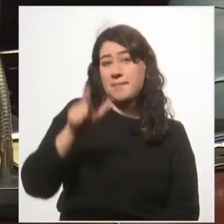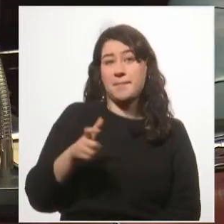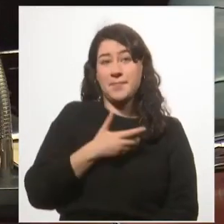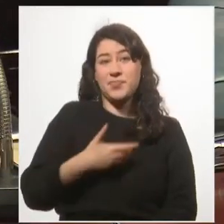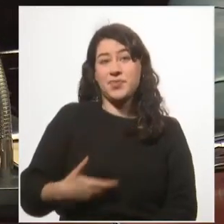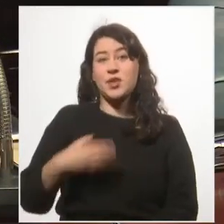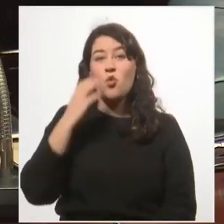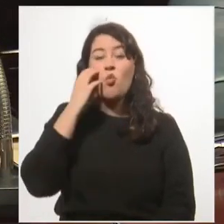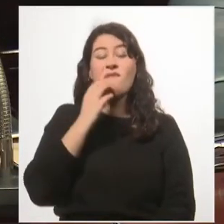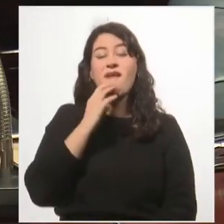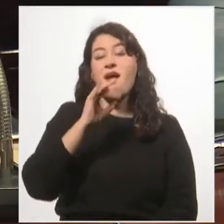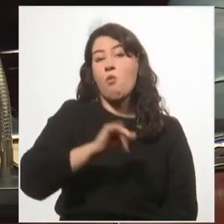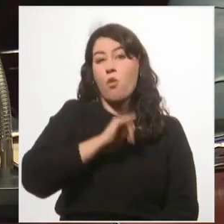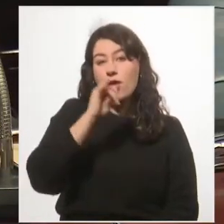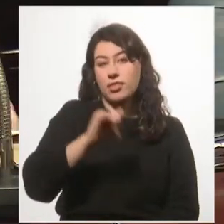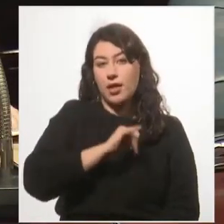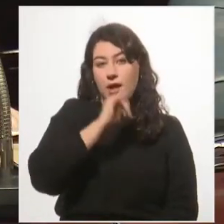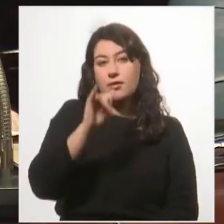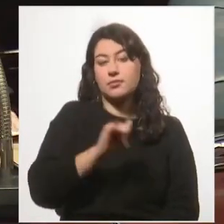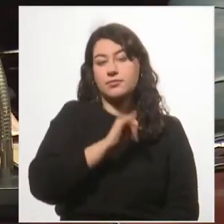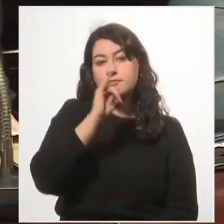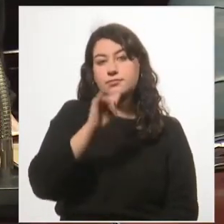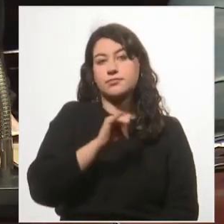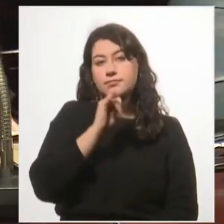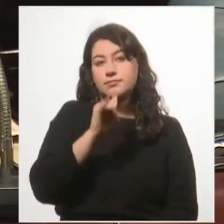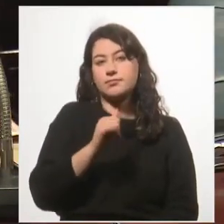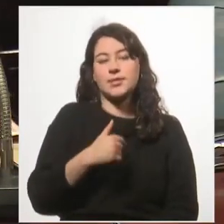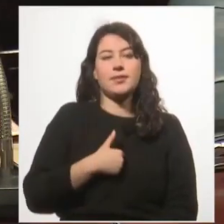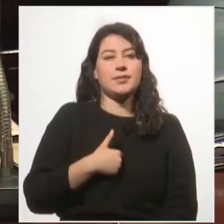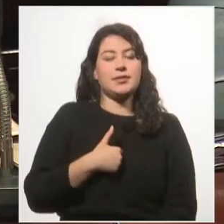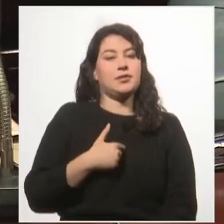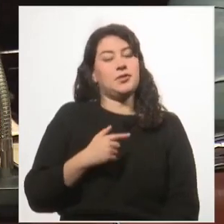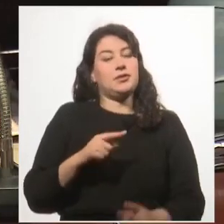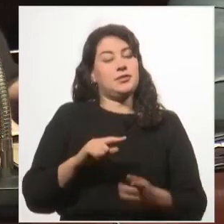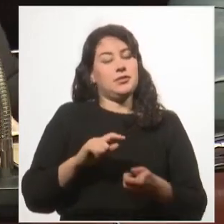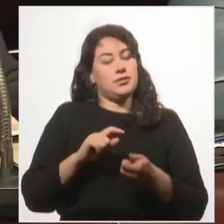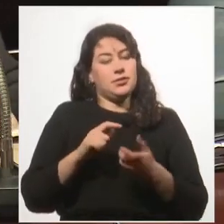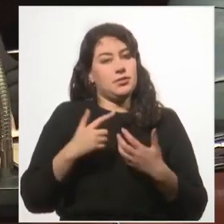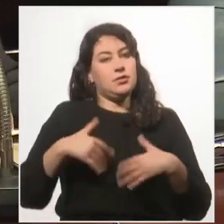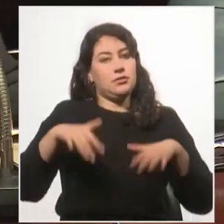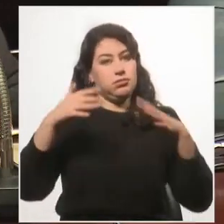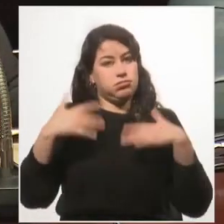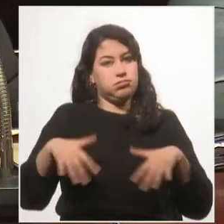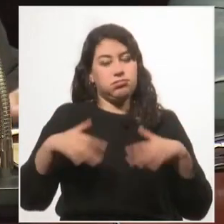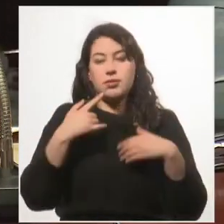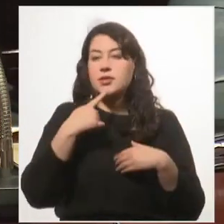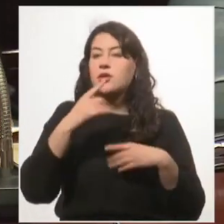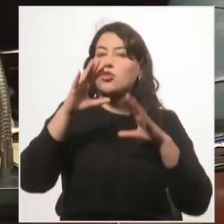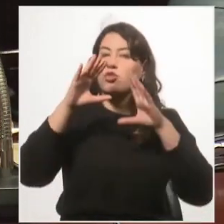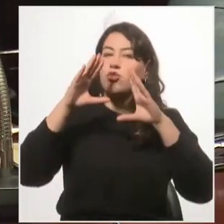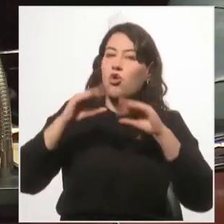algo que me tocó profundamente. Él dice, Cuando